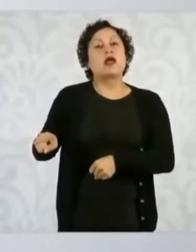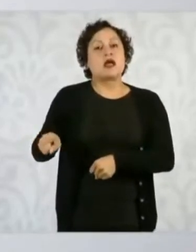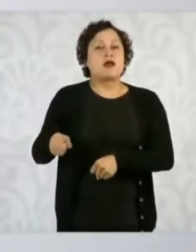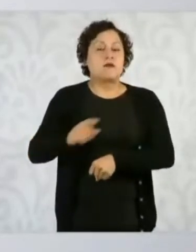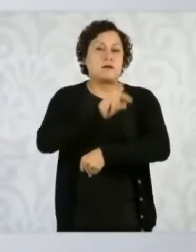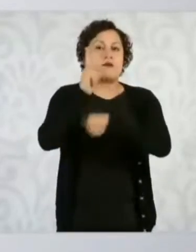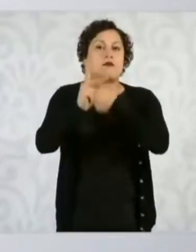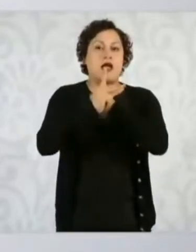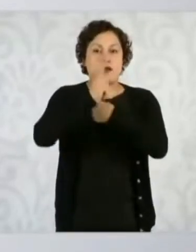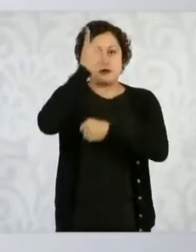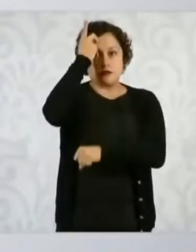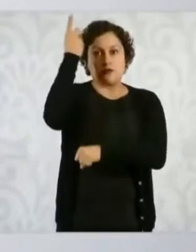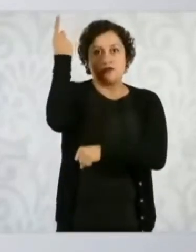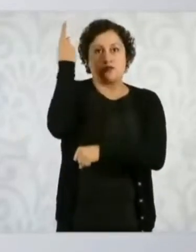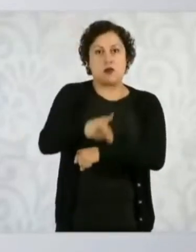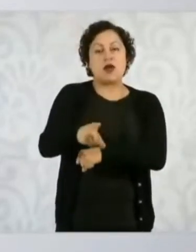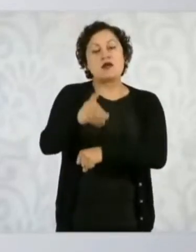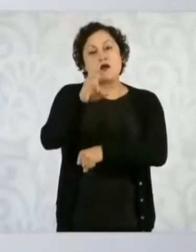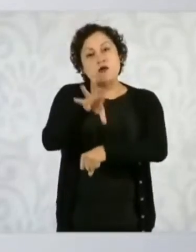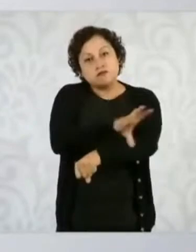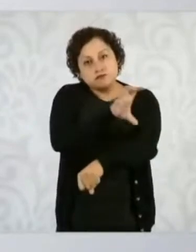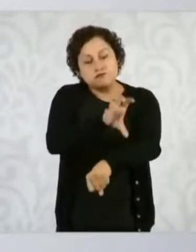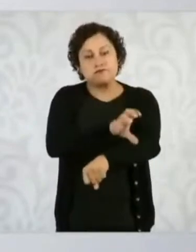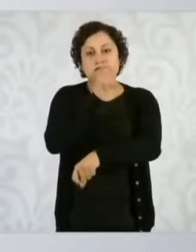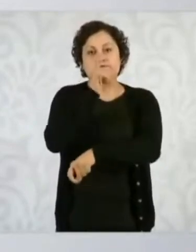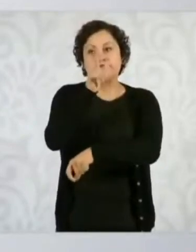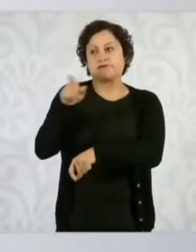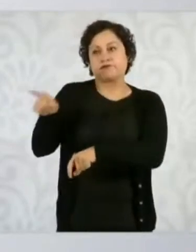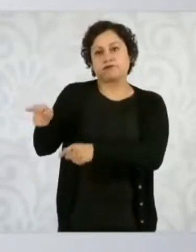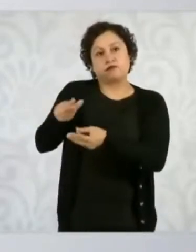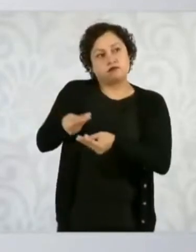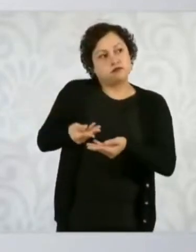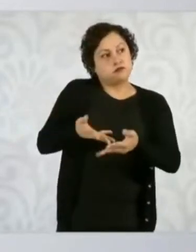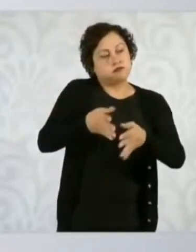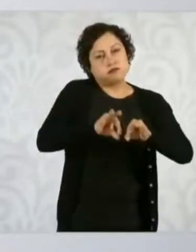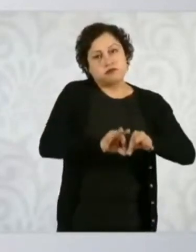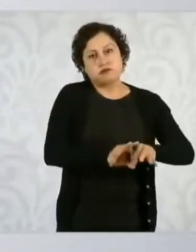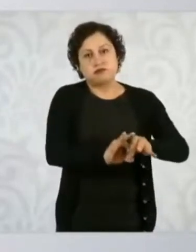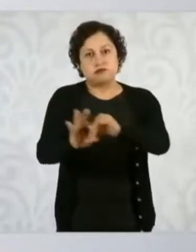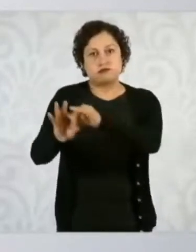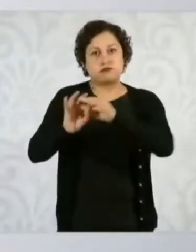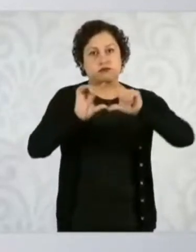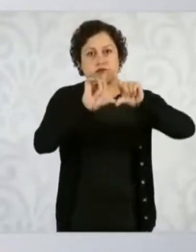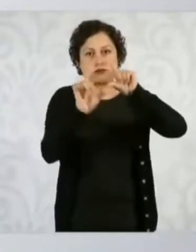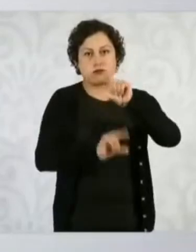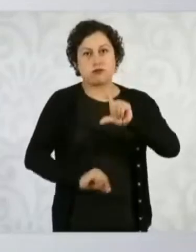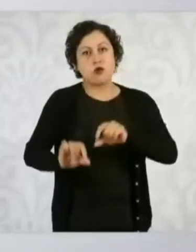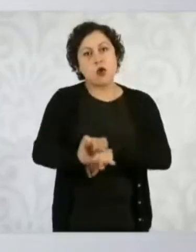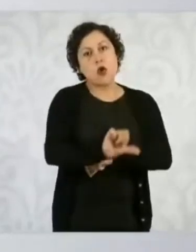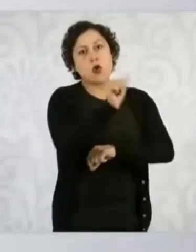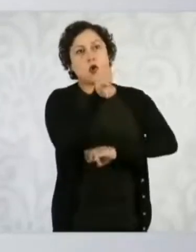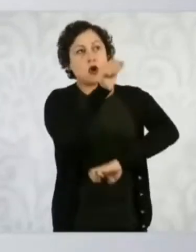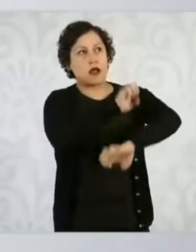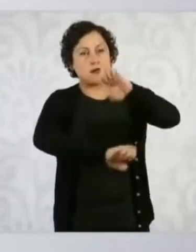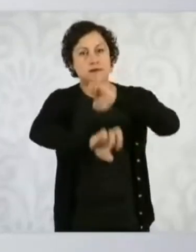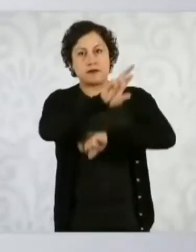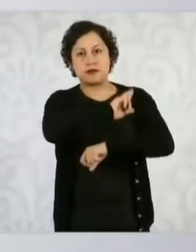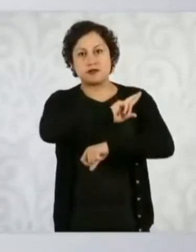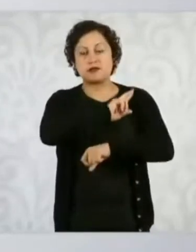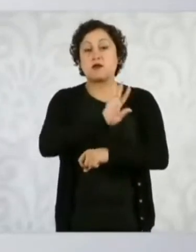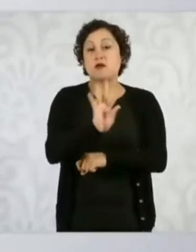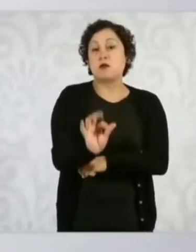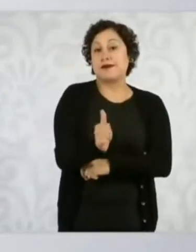poder regular su mejor distribución y que pueda llegar a todos los hogares del país. Y el 46 por ciento de la